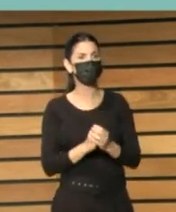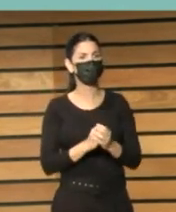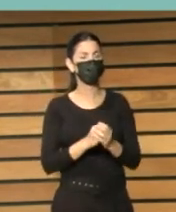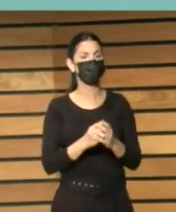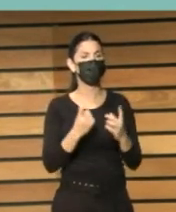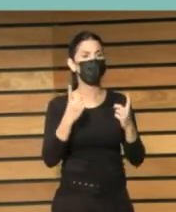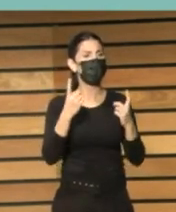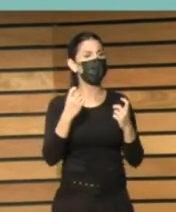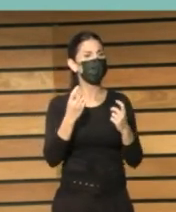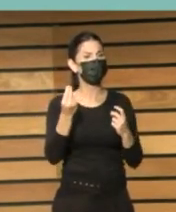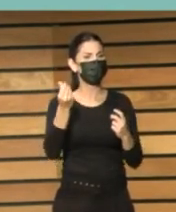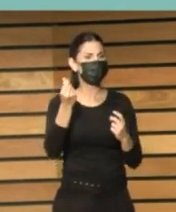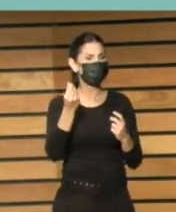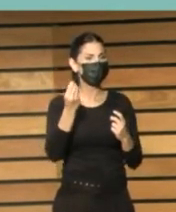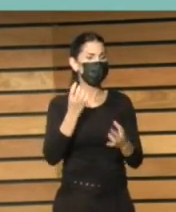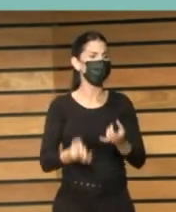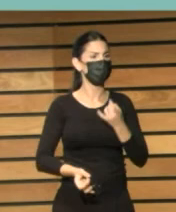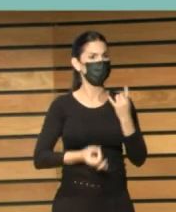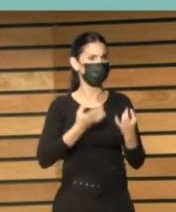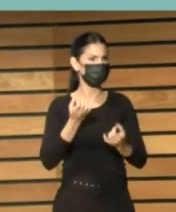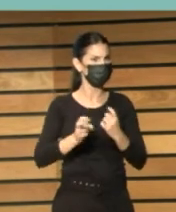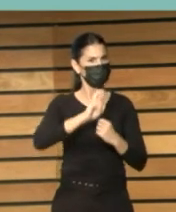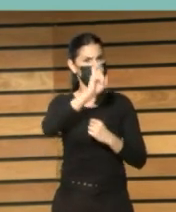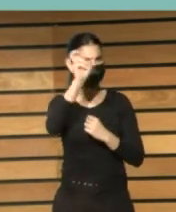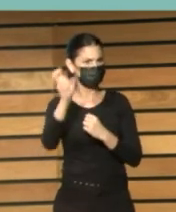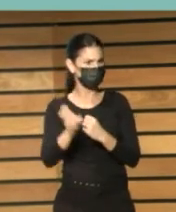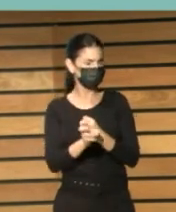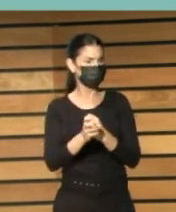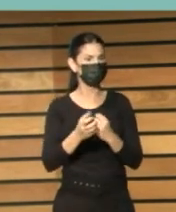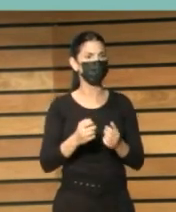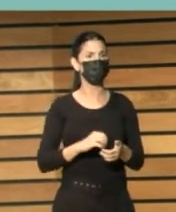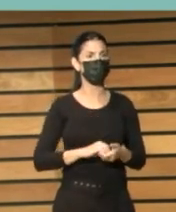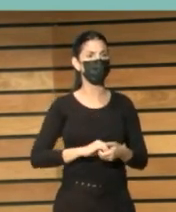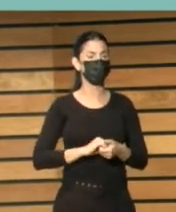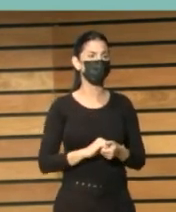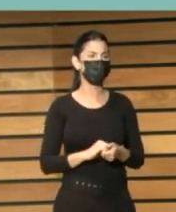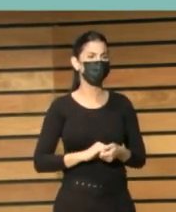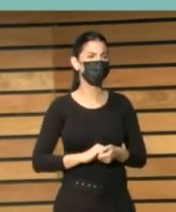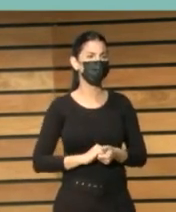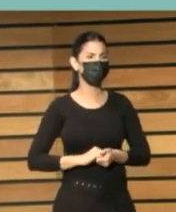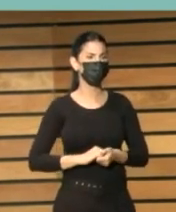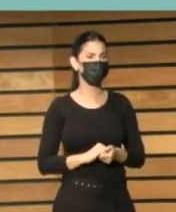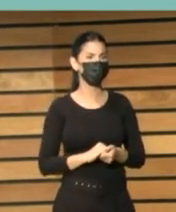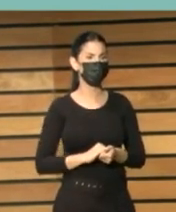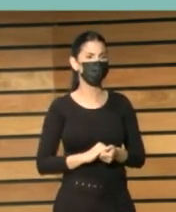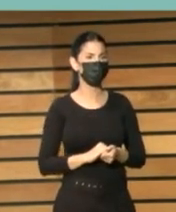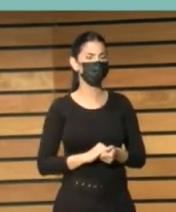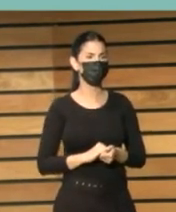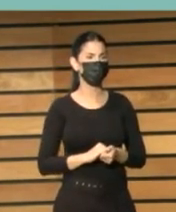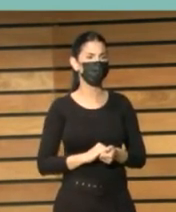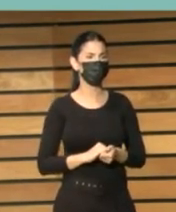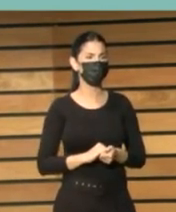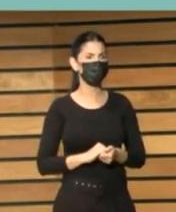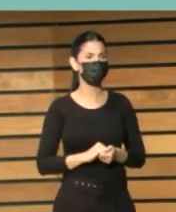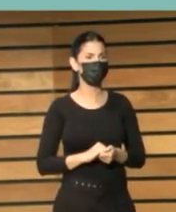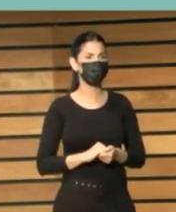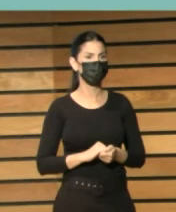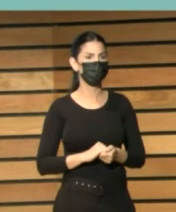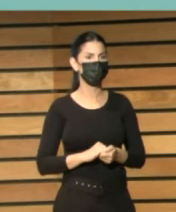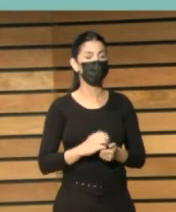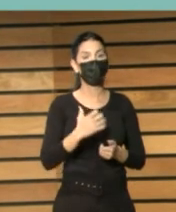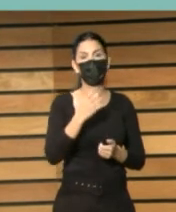en muchas comunidades autónomas ya hay un dinero o en muchas administraciones no solo para fondos